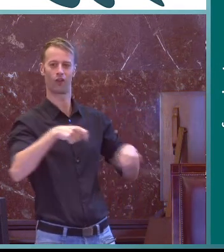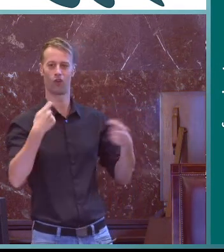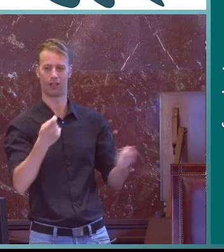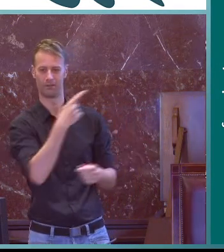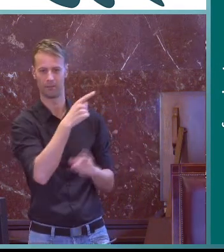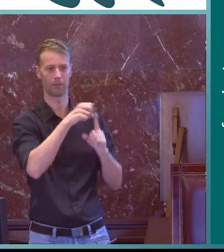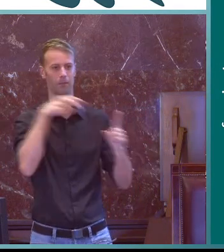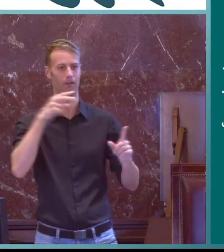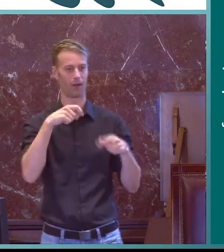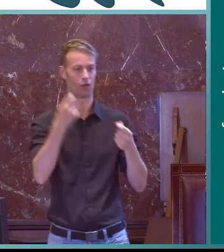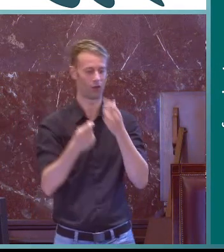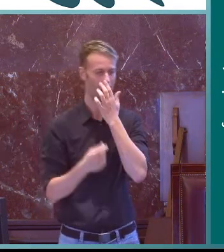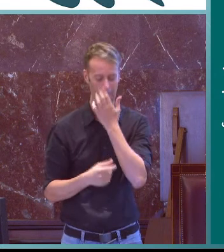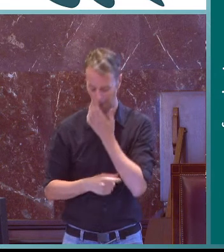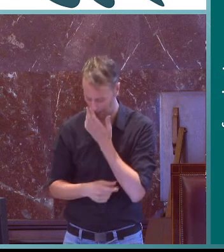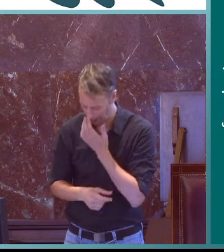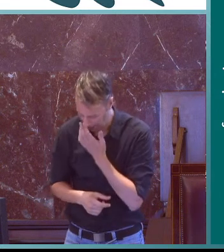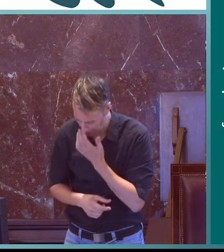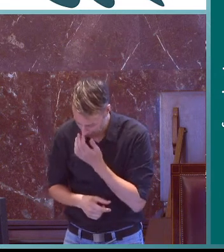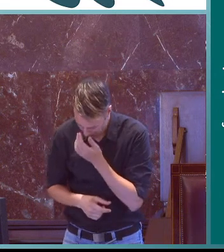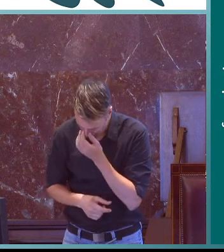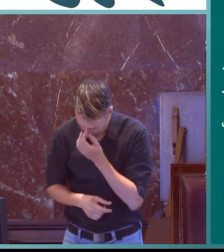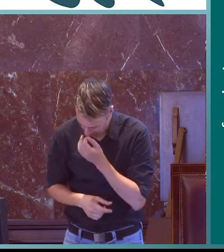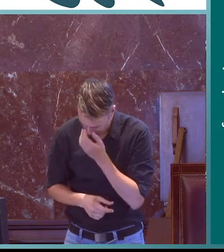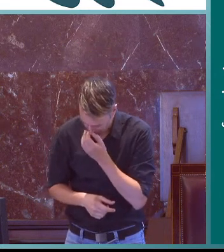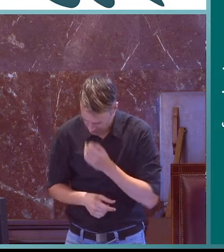Pero hay un tercer punto importante, que es la perspectiva ecológica.